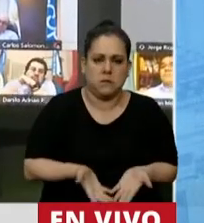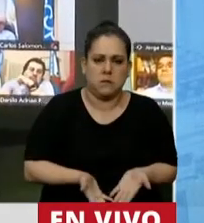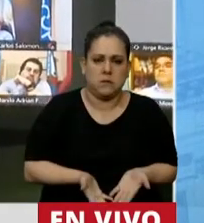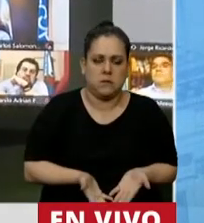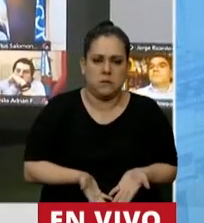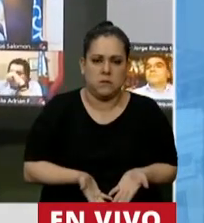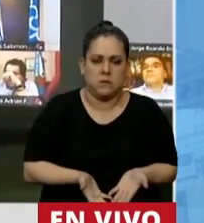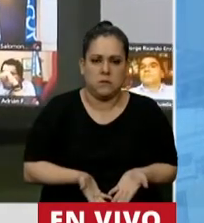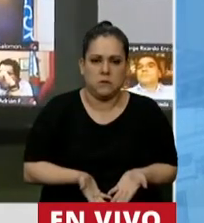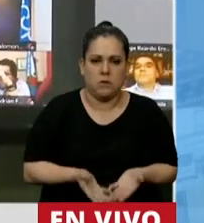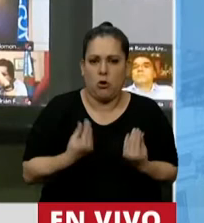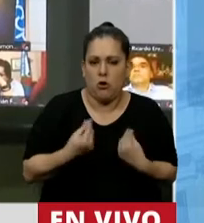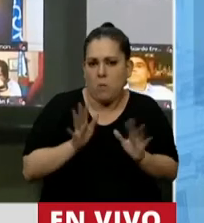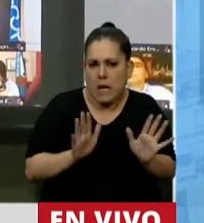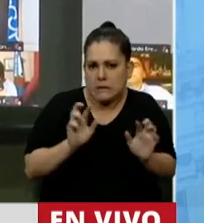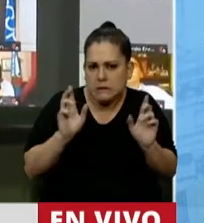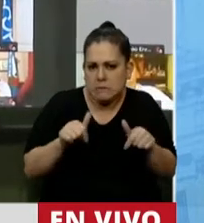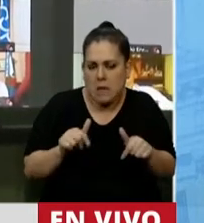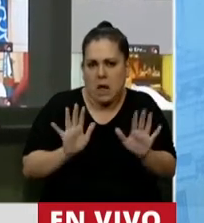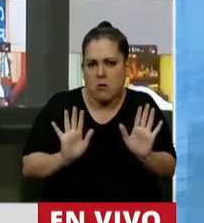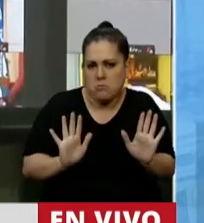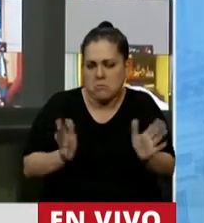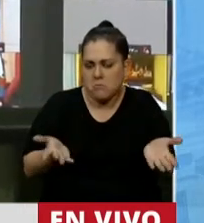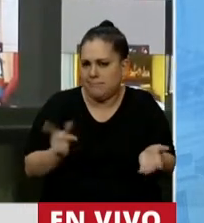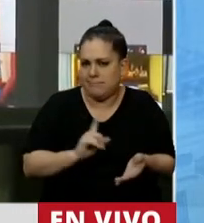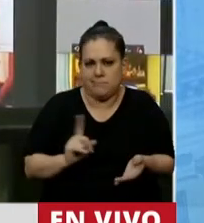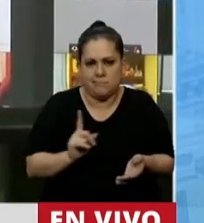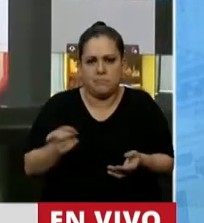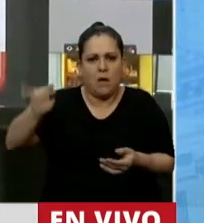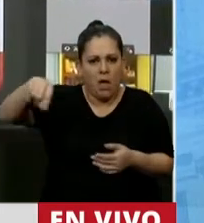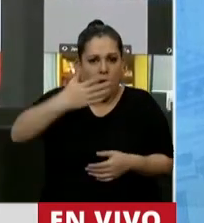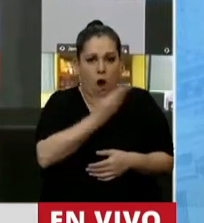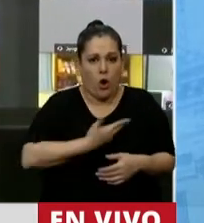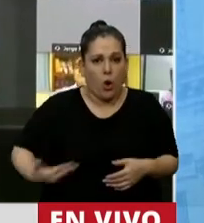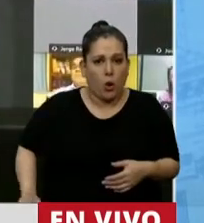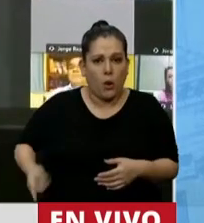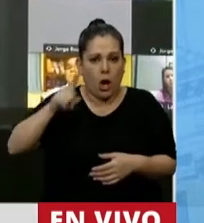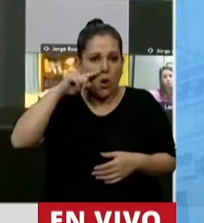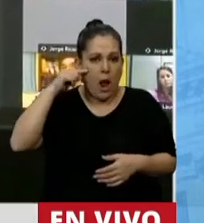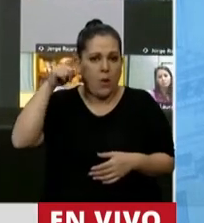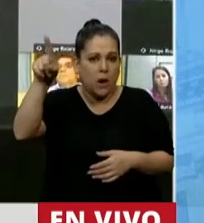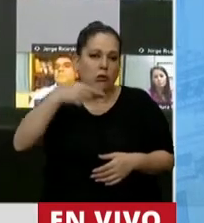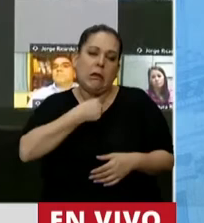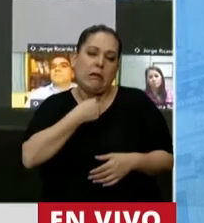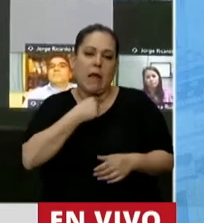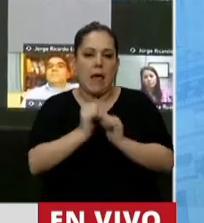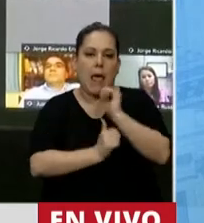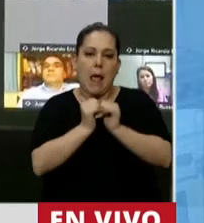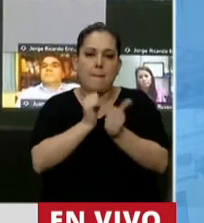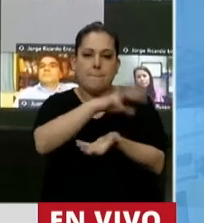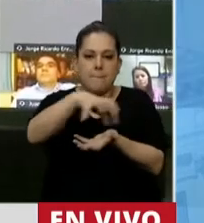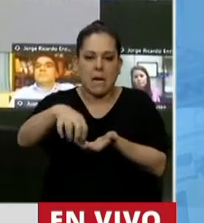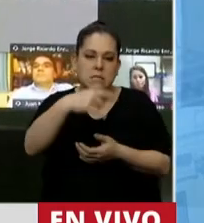Hasta ahora lo que nosotros vimos es que vinieron a expulsar a nuestros unicornios, a nuestras